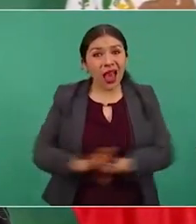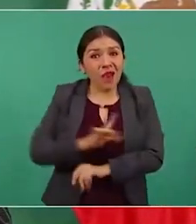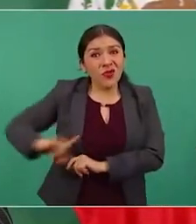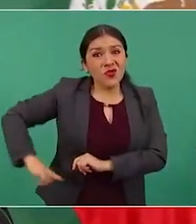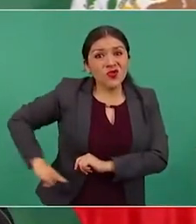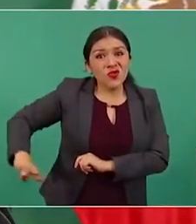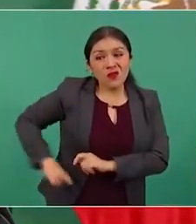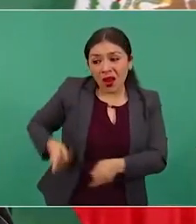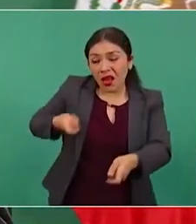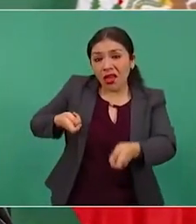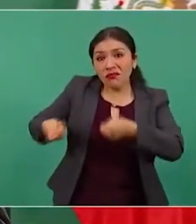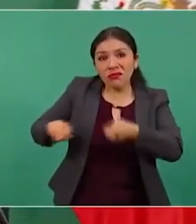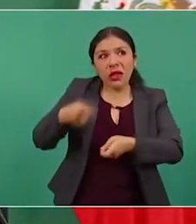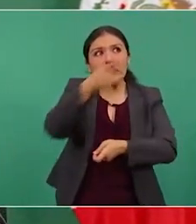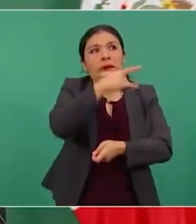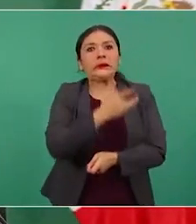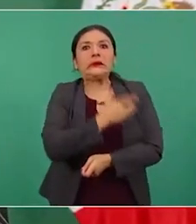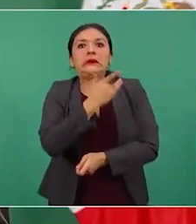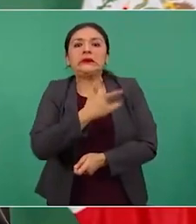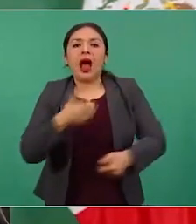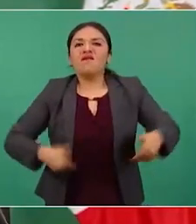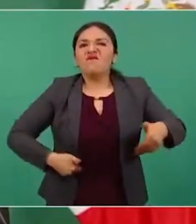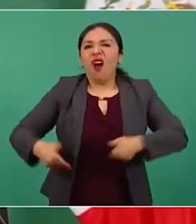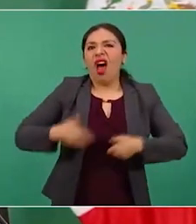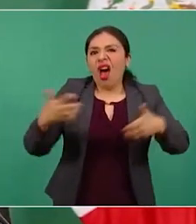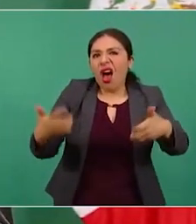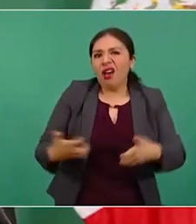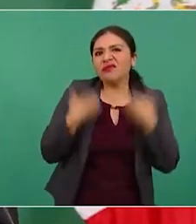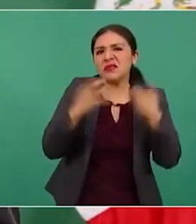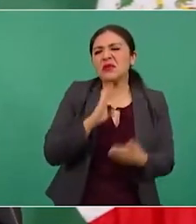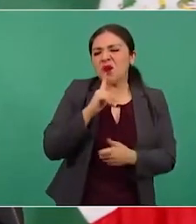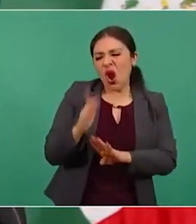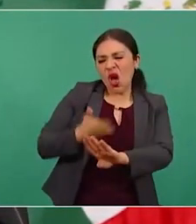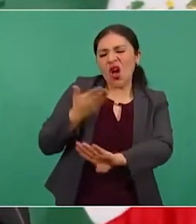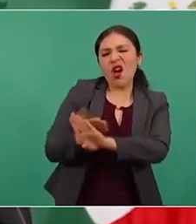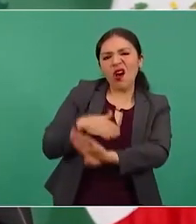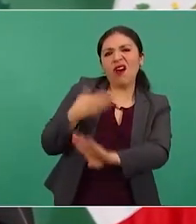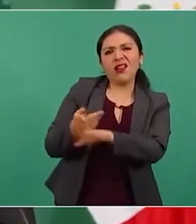afectados, se molestan, insultan,